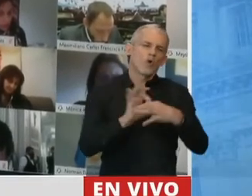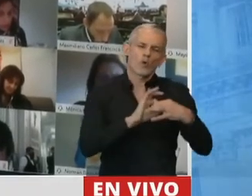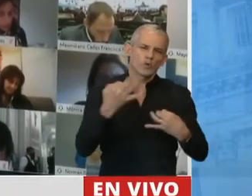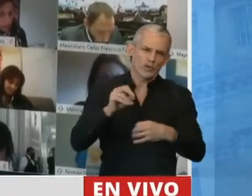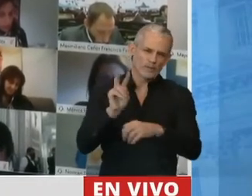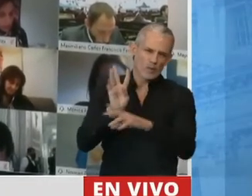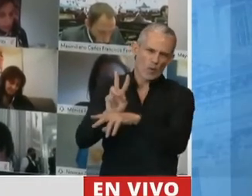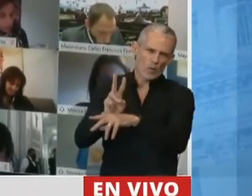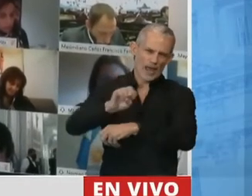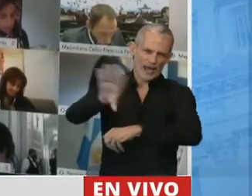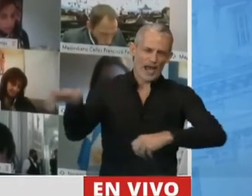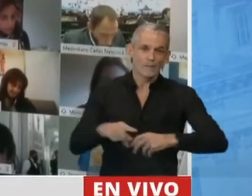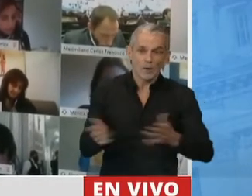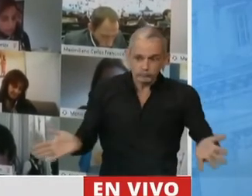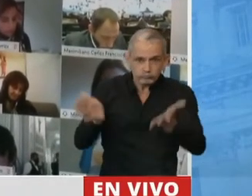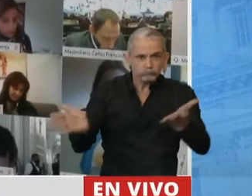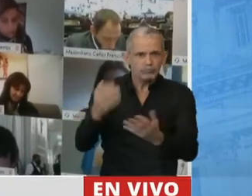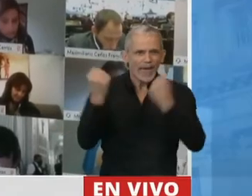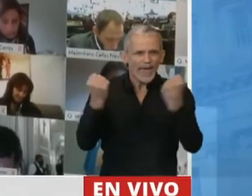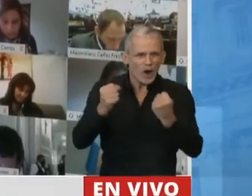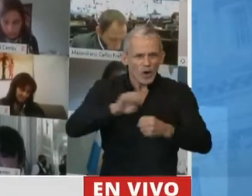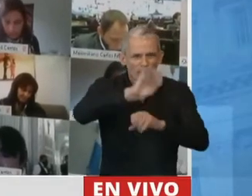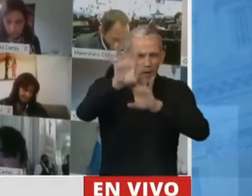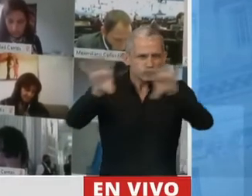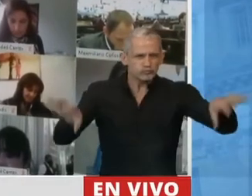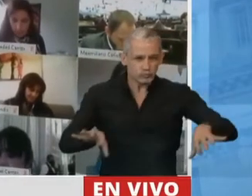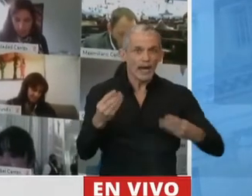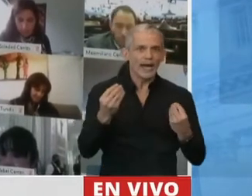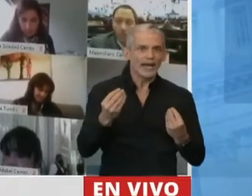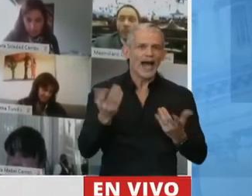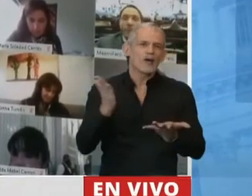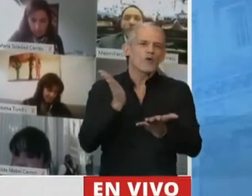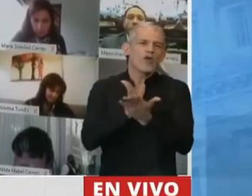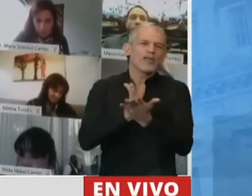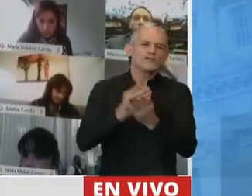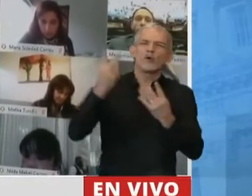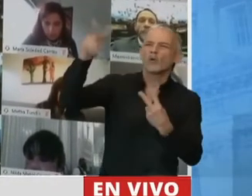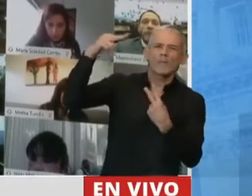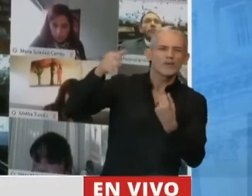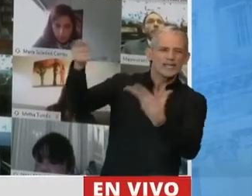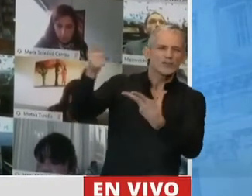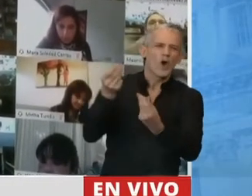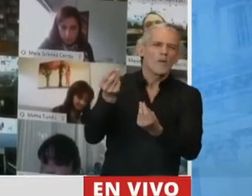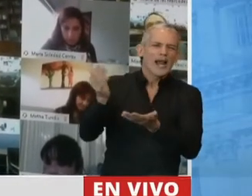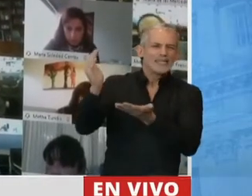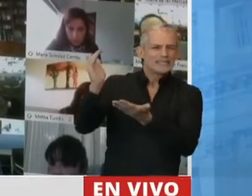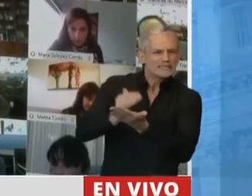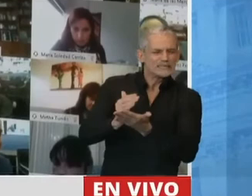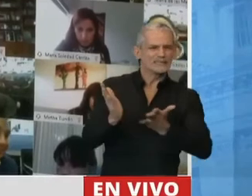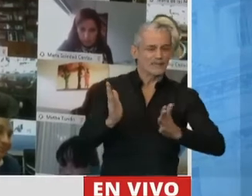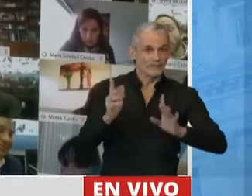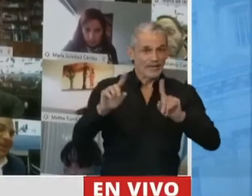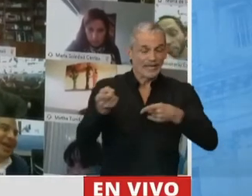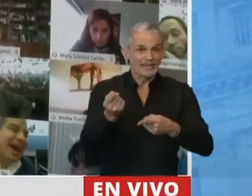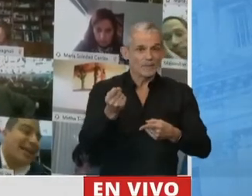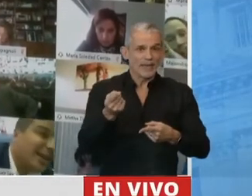La promoción de economías regionales que tiene que ver con eliminar algunos derechos de exportación, que tiene que ver con que